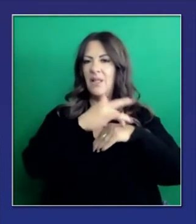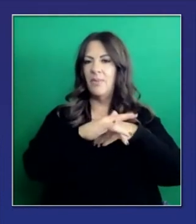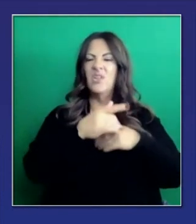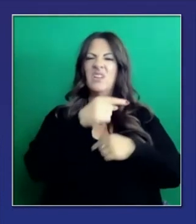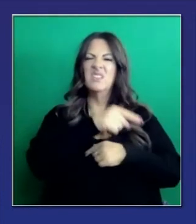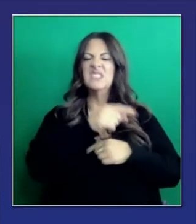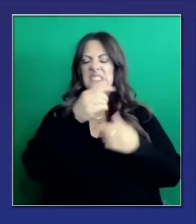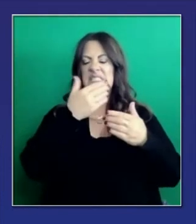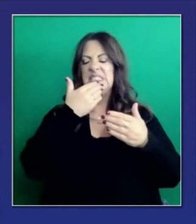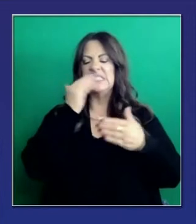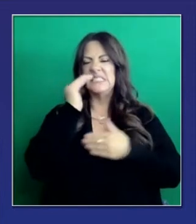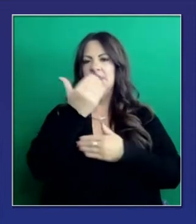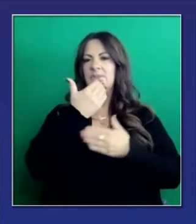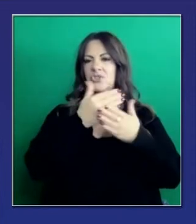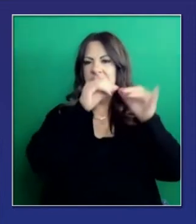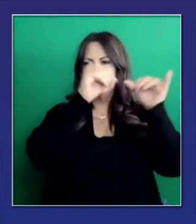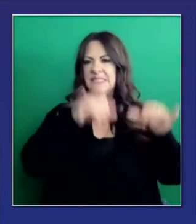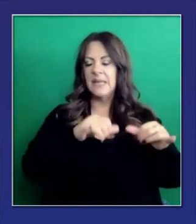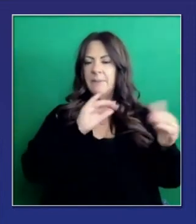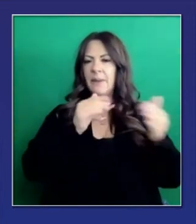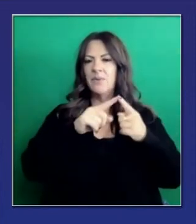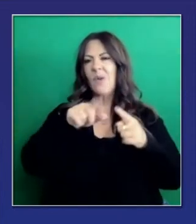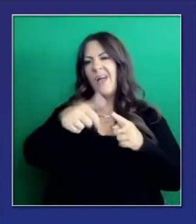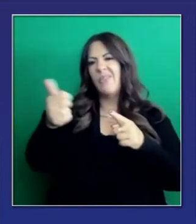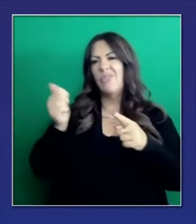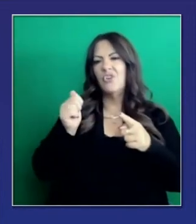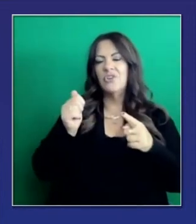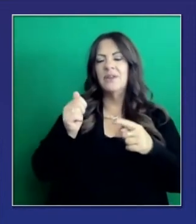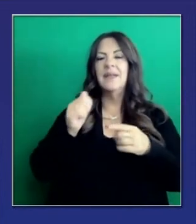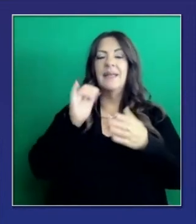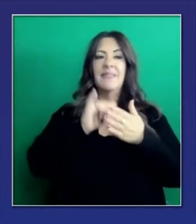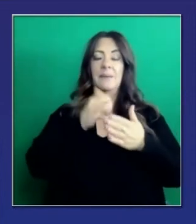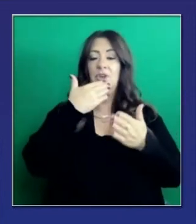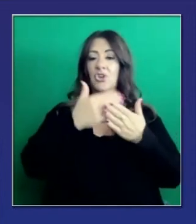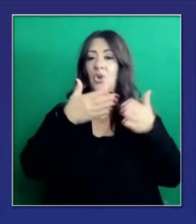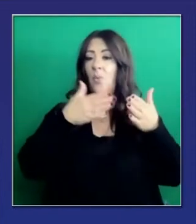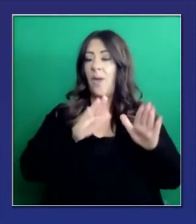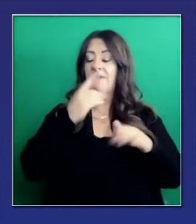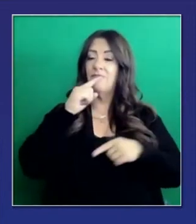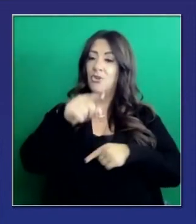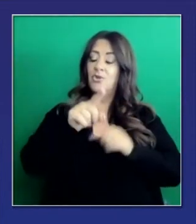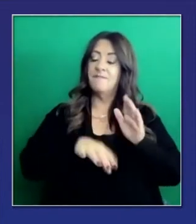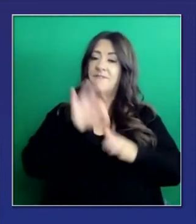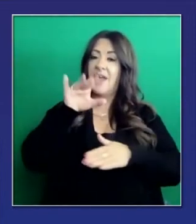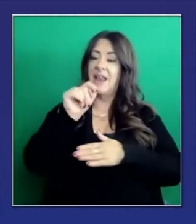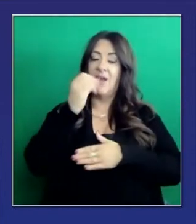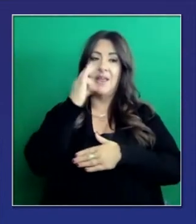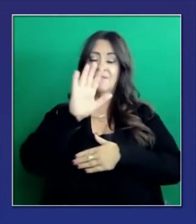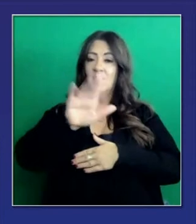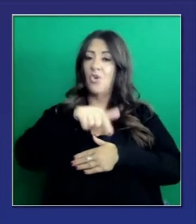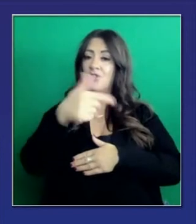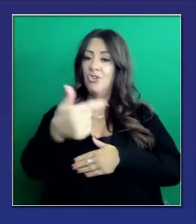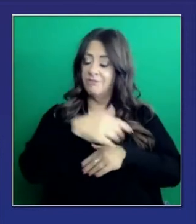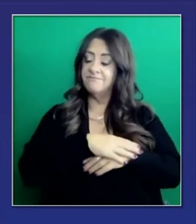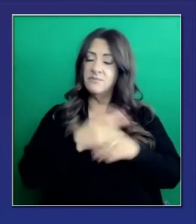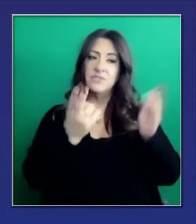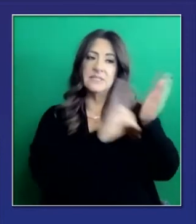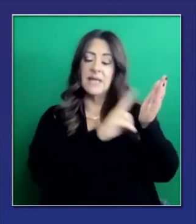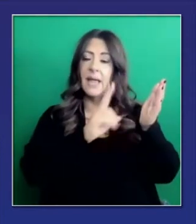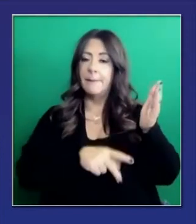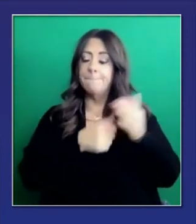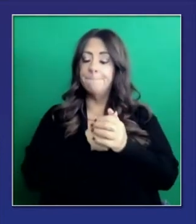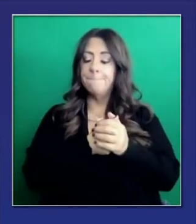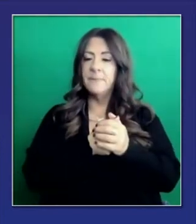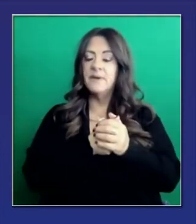y plataformas para descubrir cuándo es mi turno de obtener la vacuna y cómo y dónde se me dará la